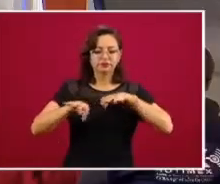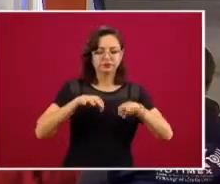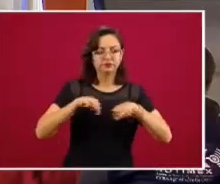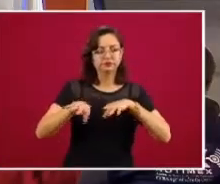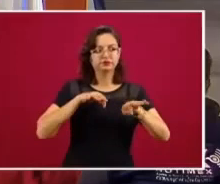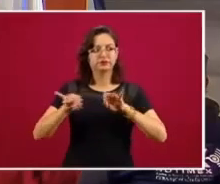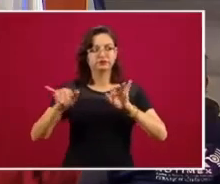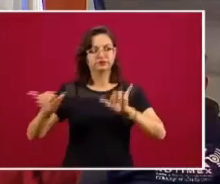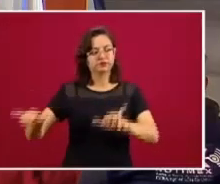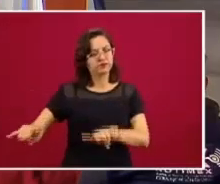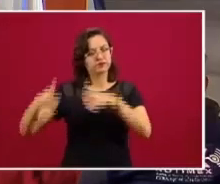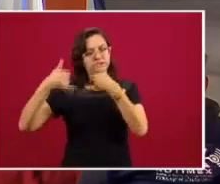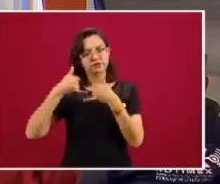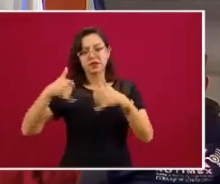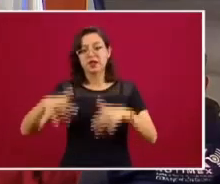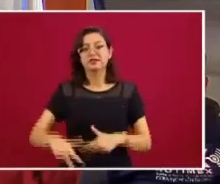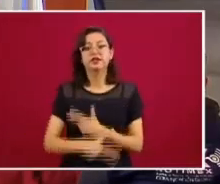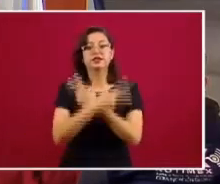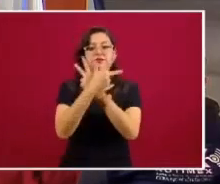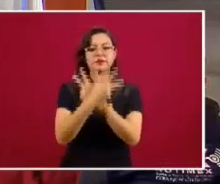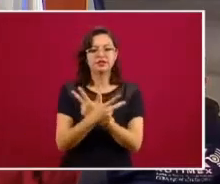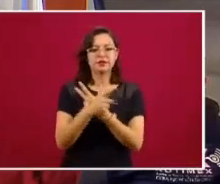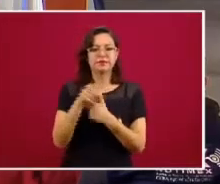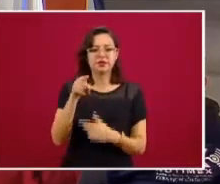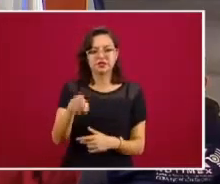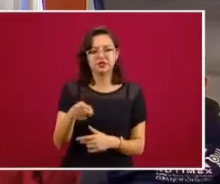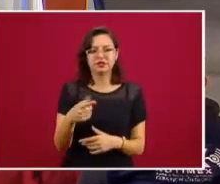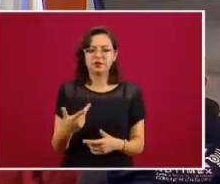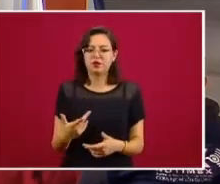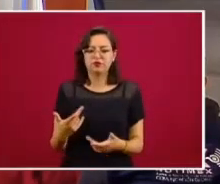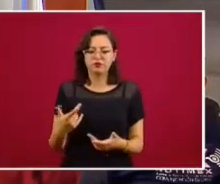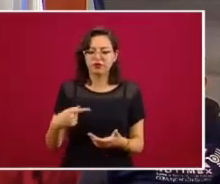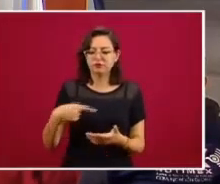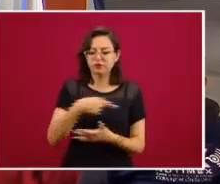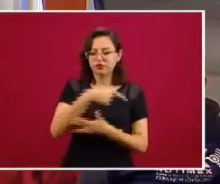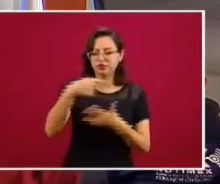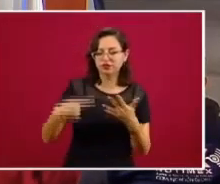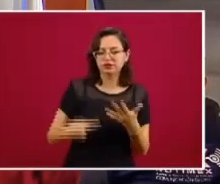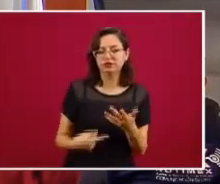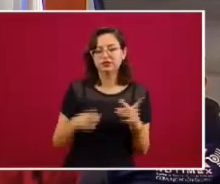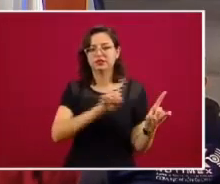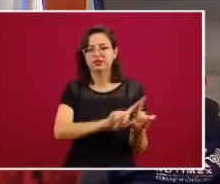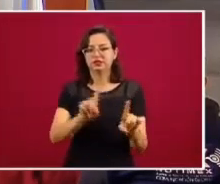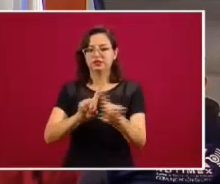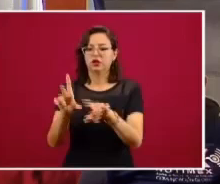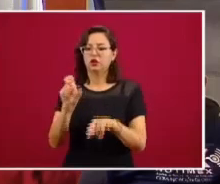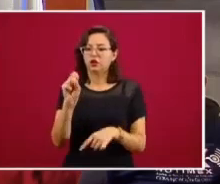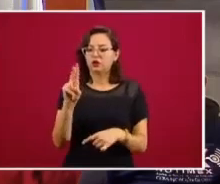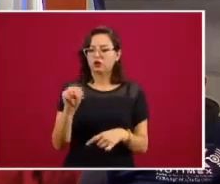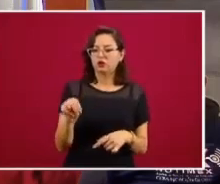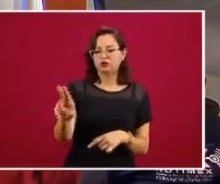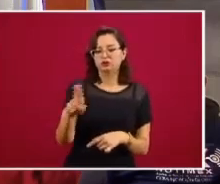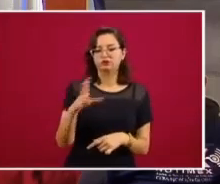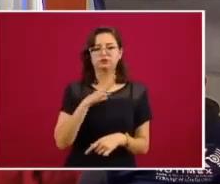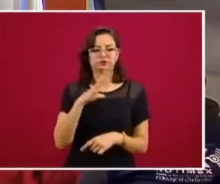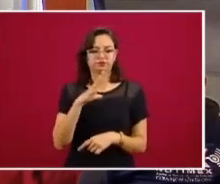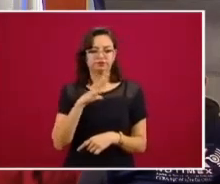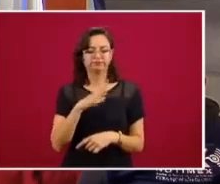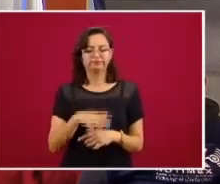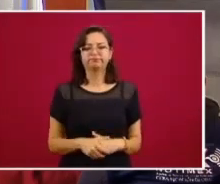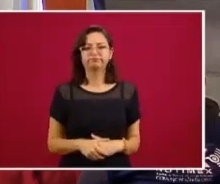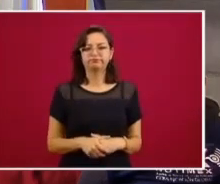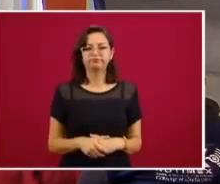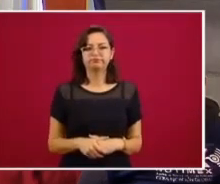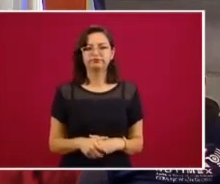telefónica, con todos y cada uno de los Estados miembros de la Organización de las Naciones Unidas. Y